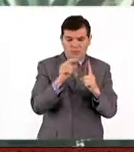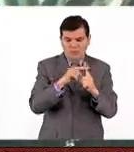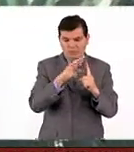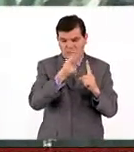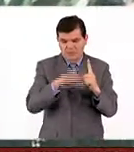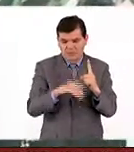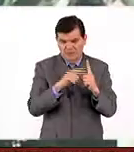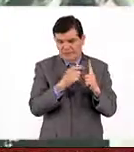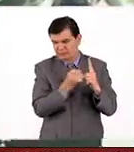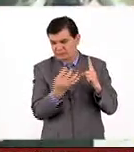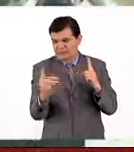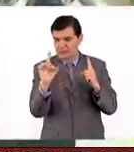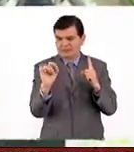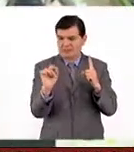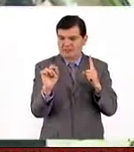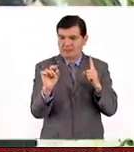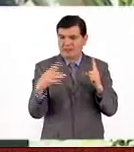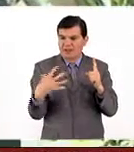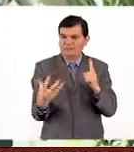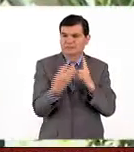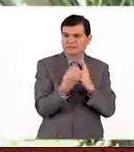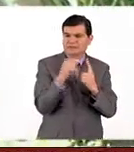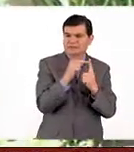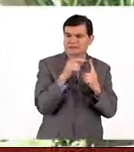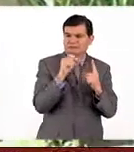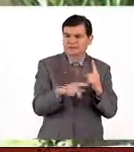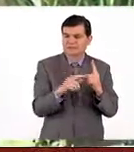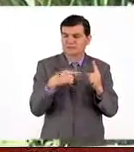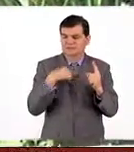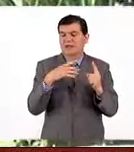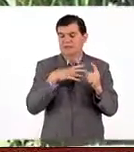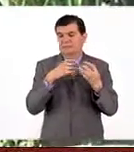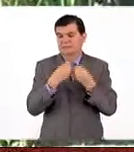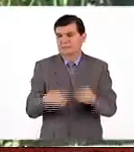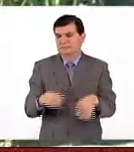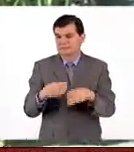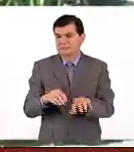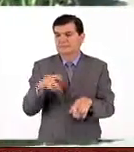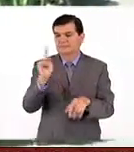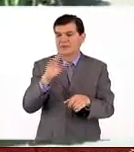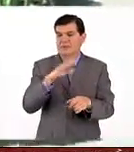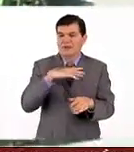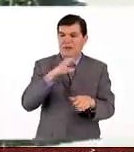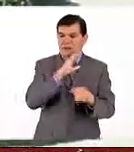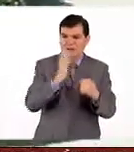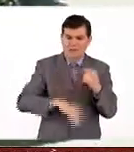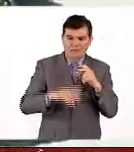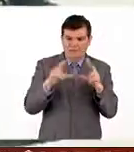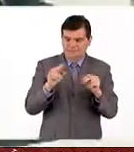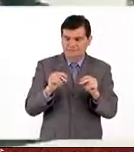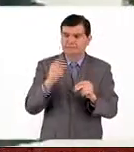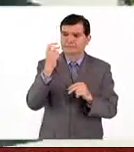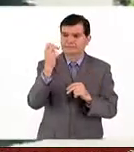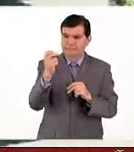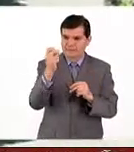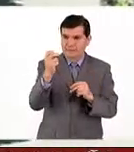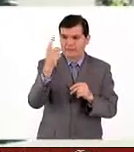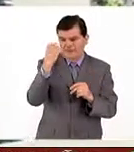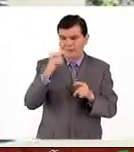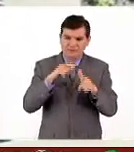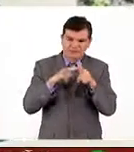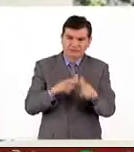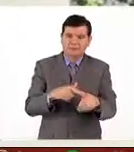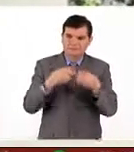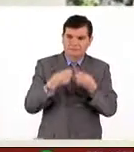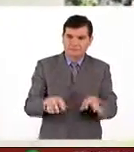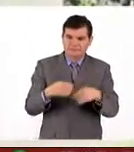se pierde 20 más estén asociadas a ella, entonces sí hemos perdido, pero no todo está perdido. Claro, claro, y justamente pues para no seguir